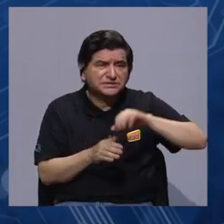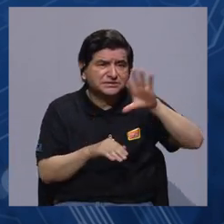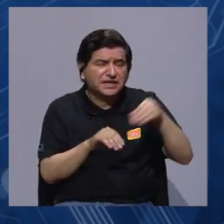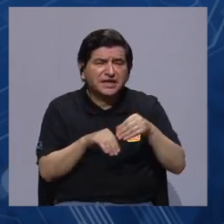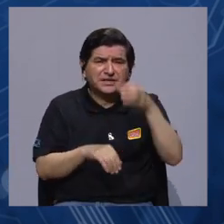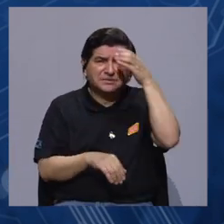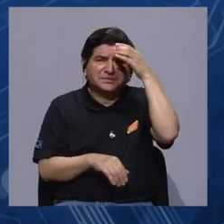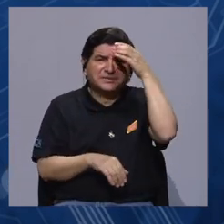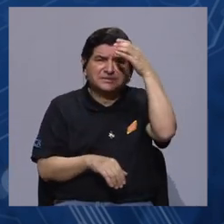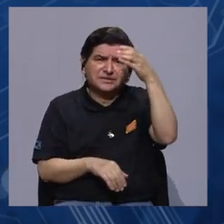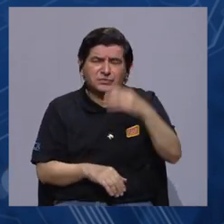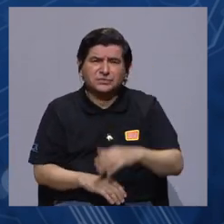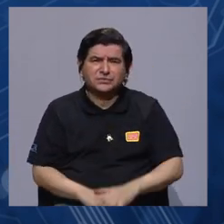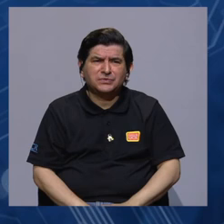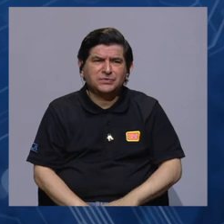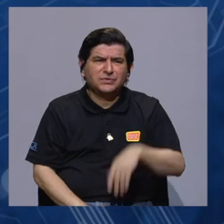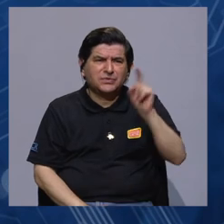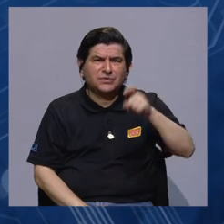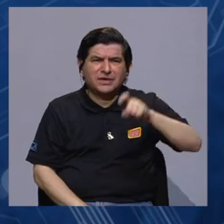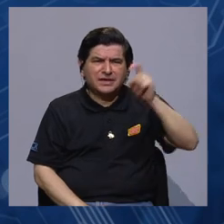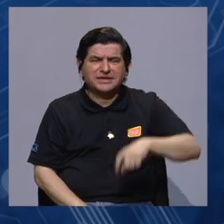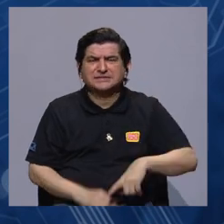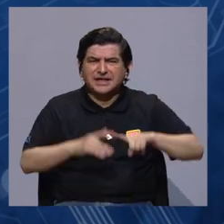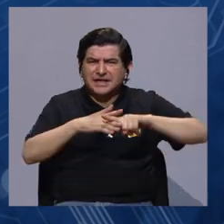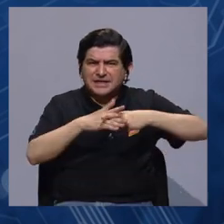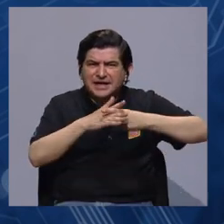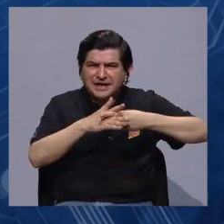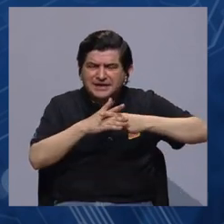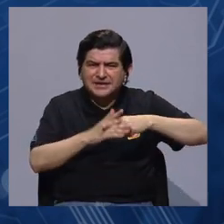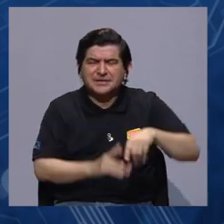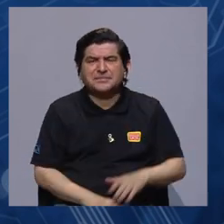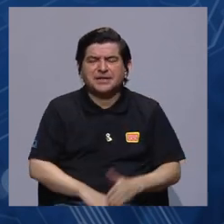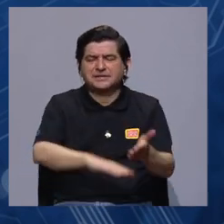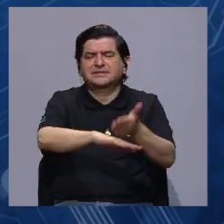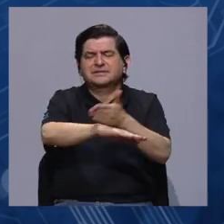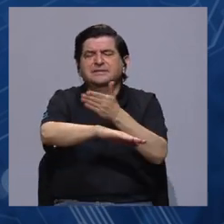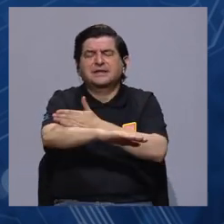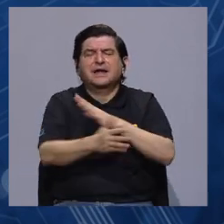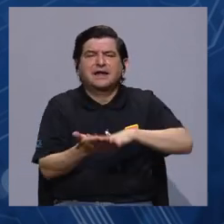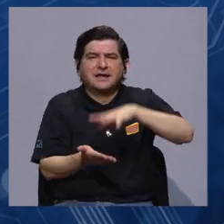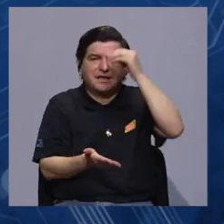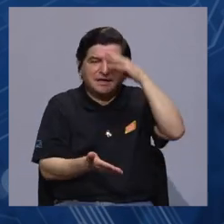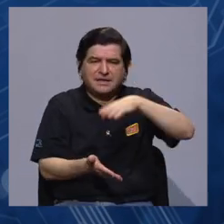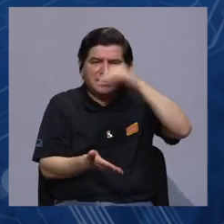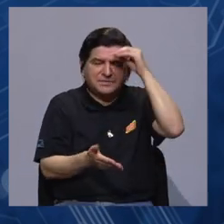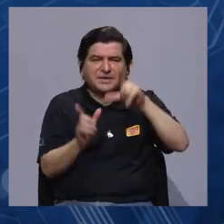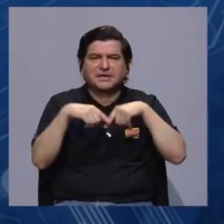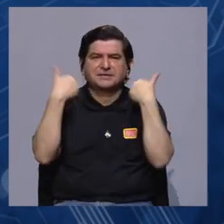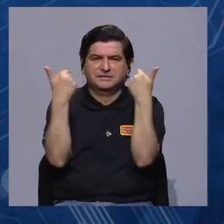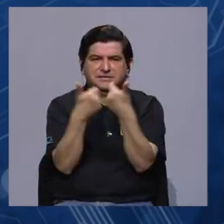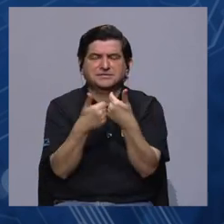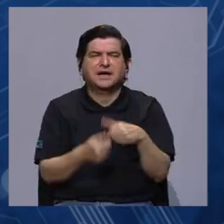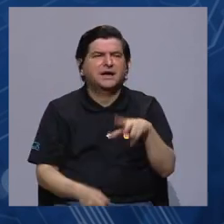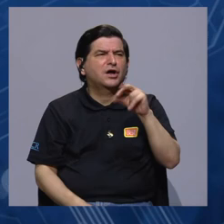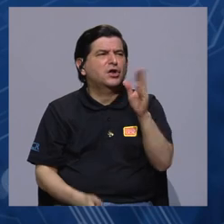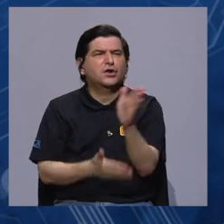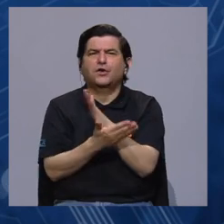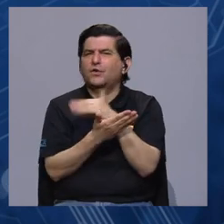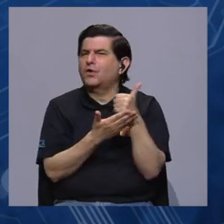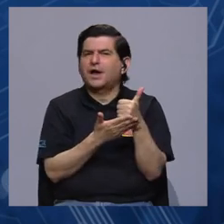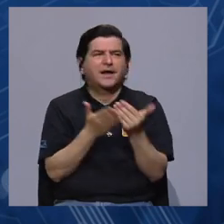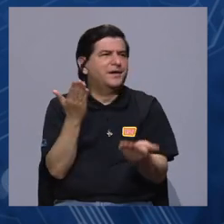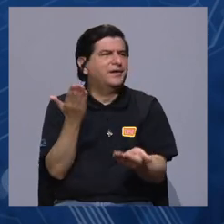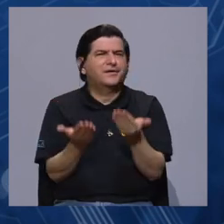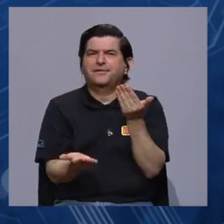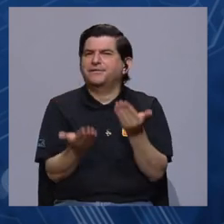además la cultura creo que tiene que verse, ¿verdad?, como una herramienta de crecimiento, de aprendizaje colectivo, ¿verdad?,